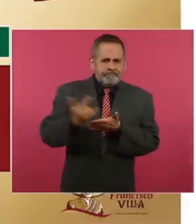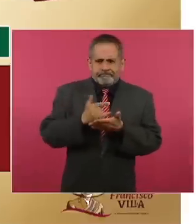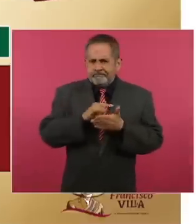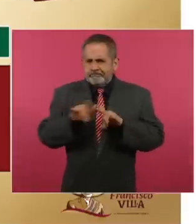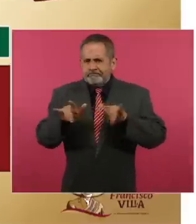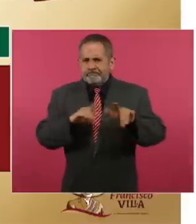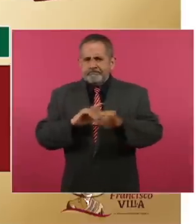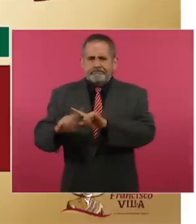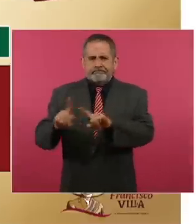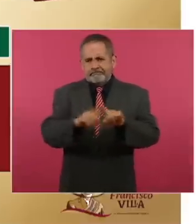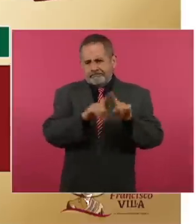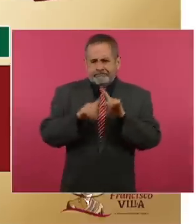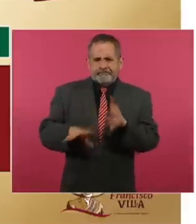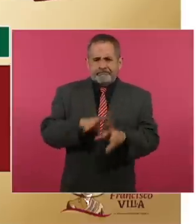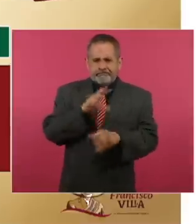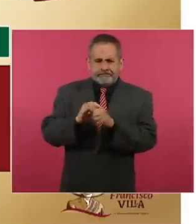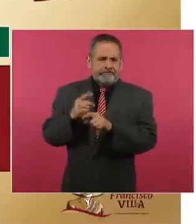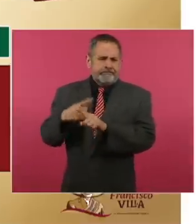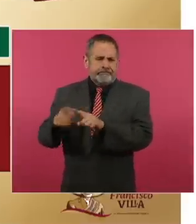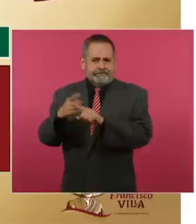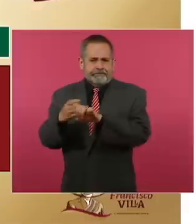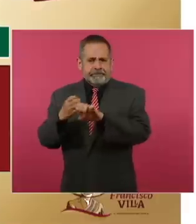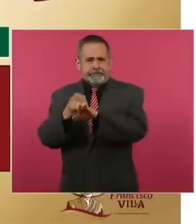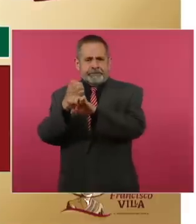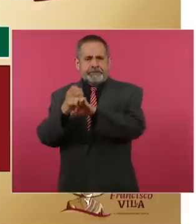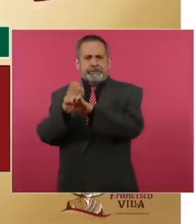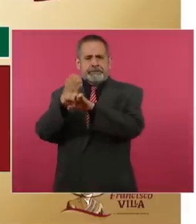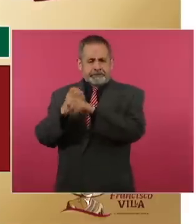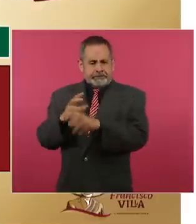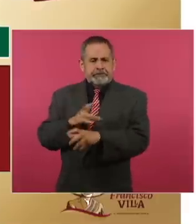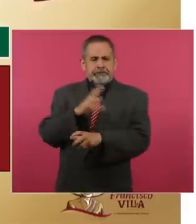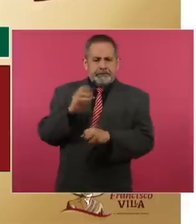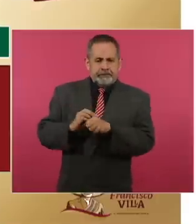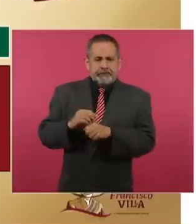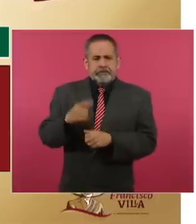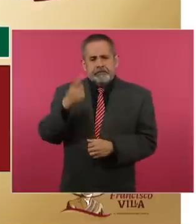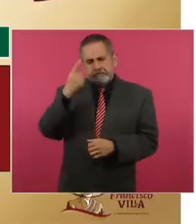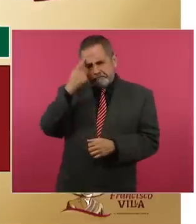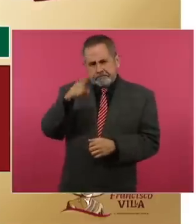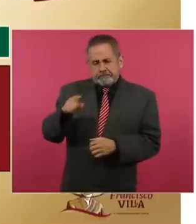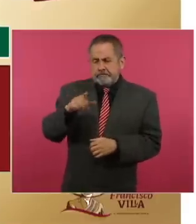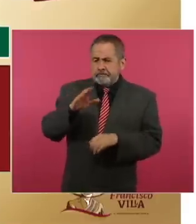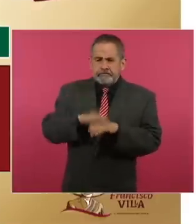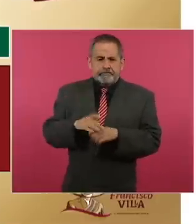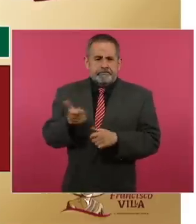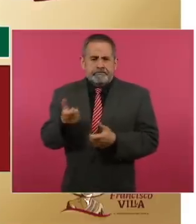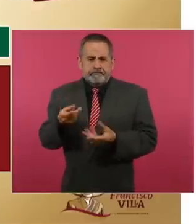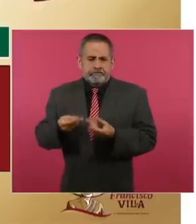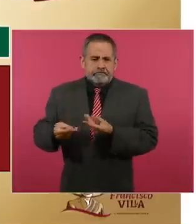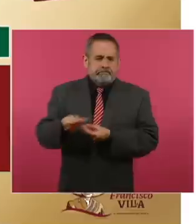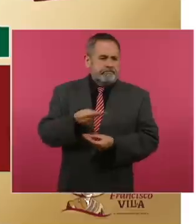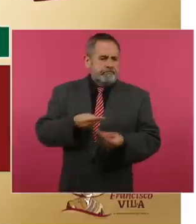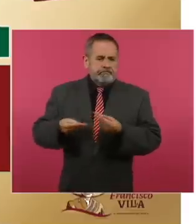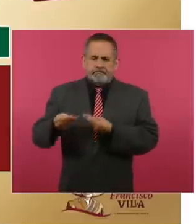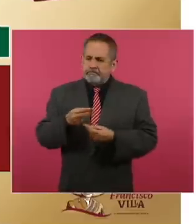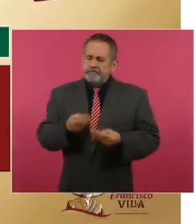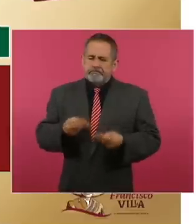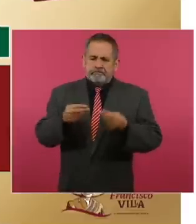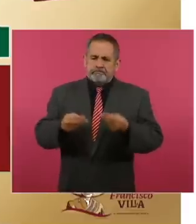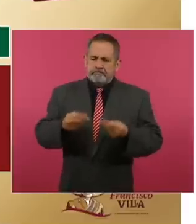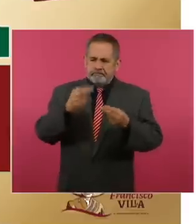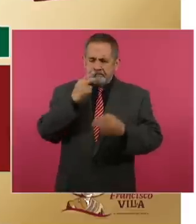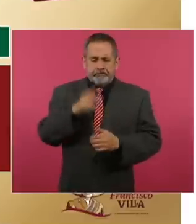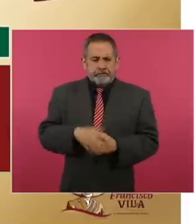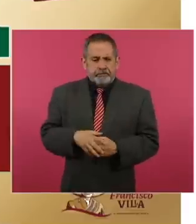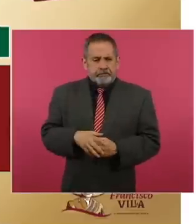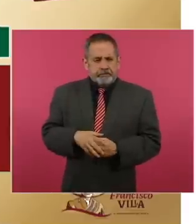movilidad entre las diversas entidades federativas, así como la activación económica del país. Aquí